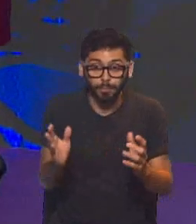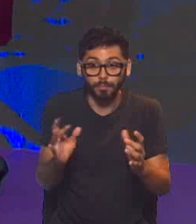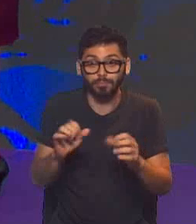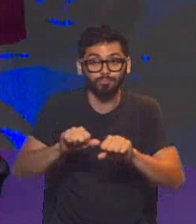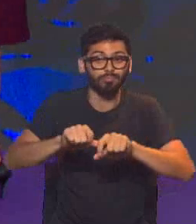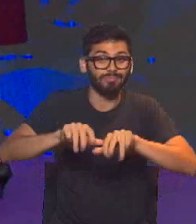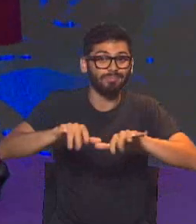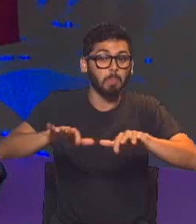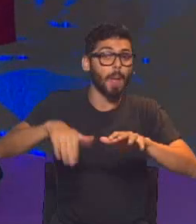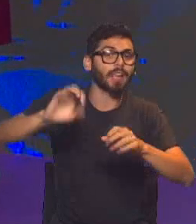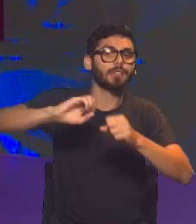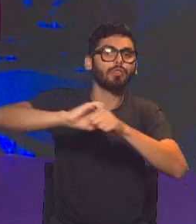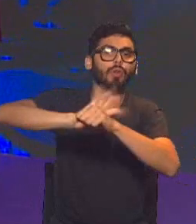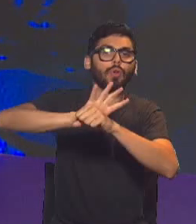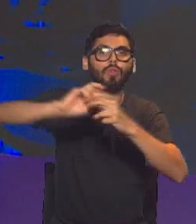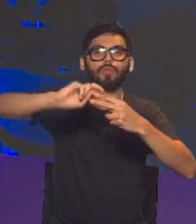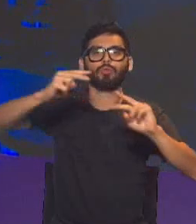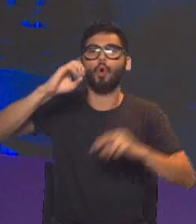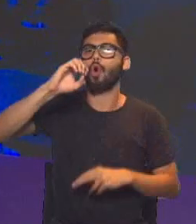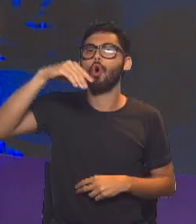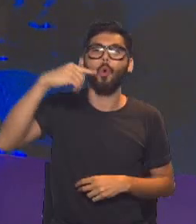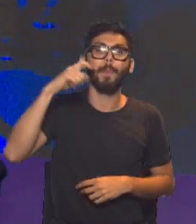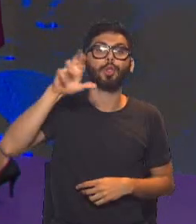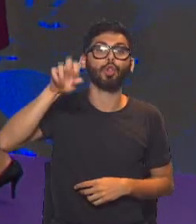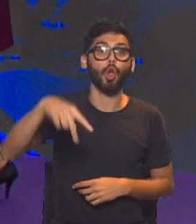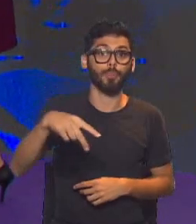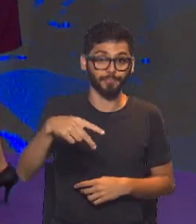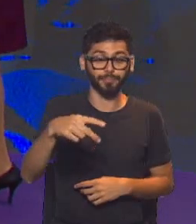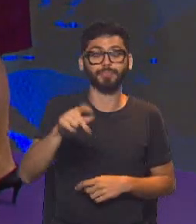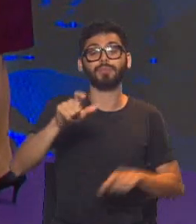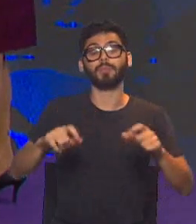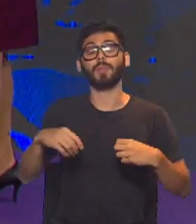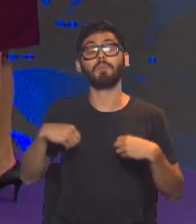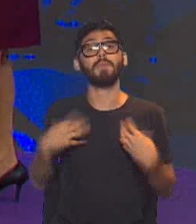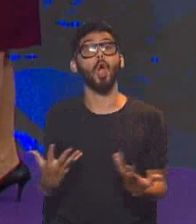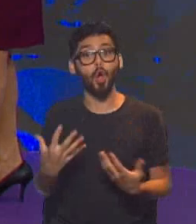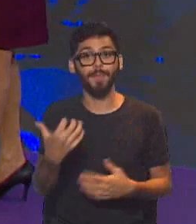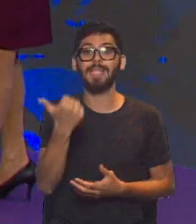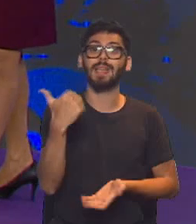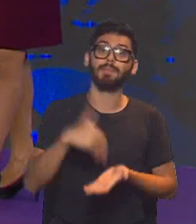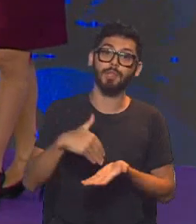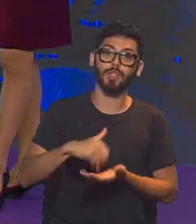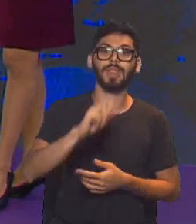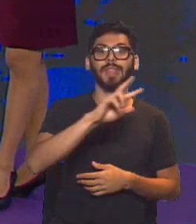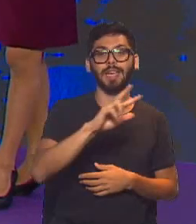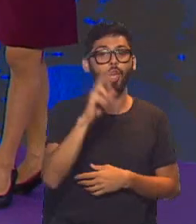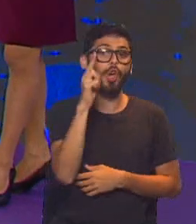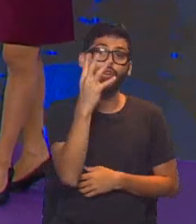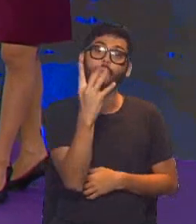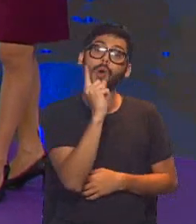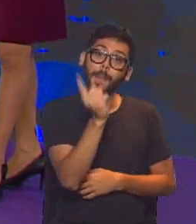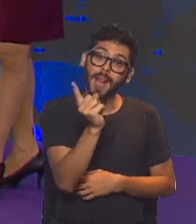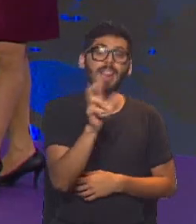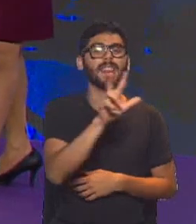variante Ómicron en nuestro país nos presenta este número, el relevamiento de datos. Los recuperados, como siempre, 6.384